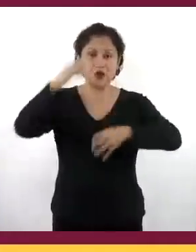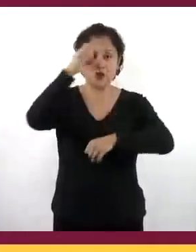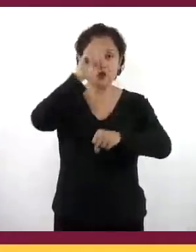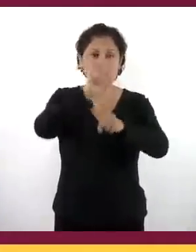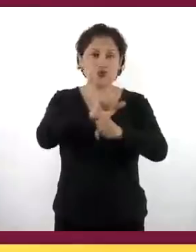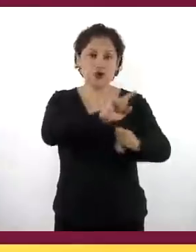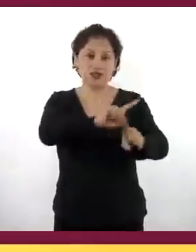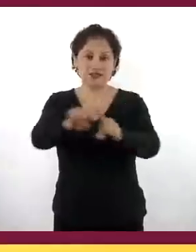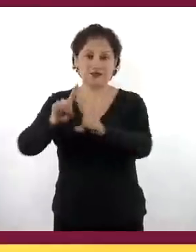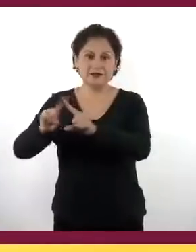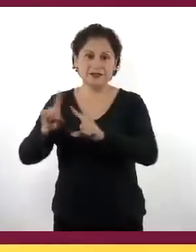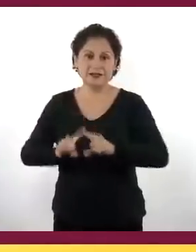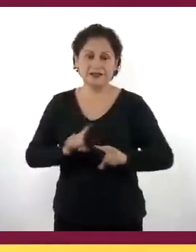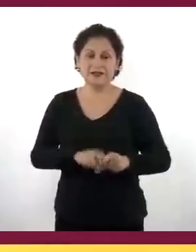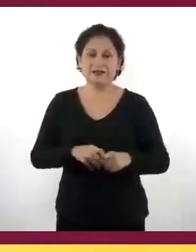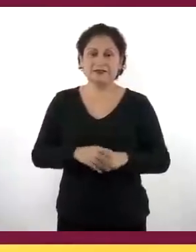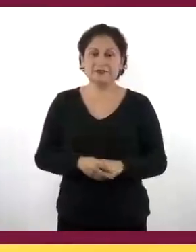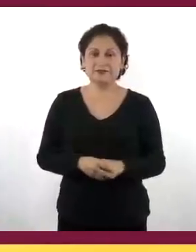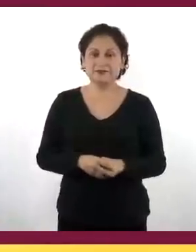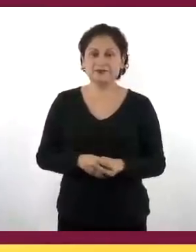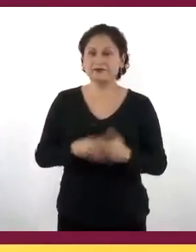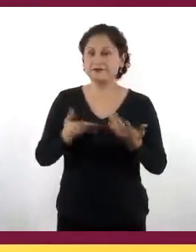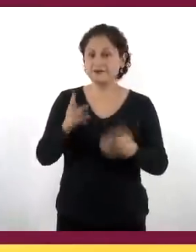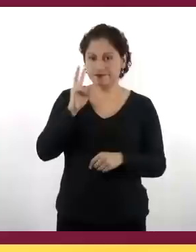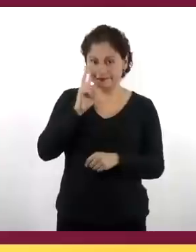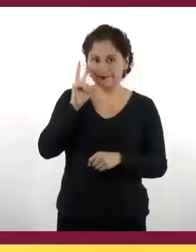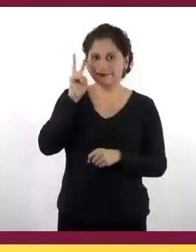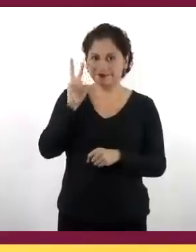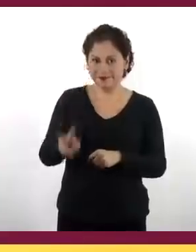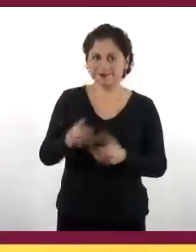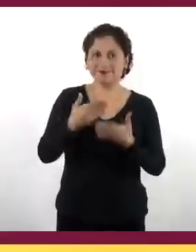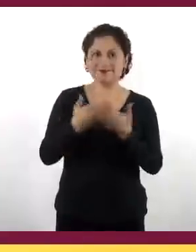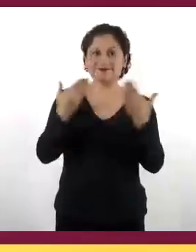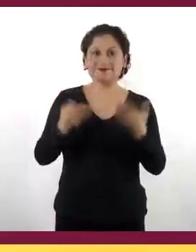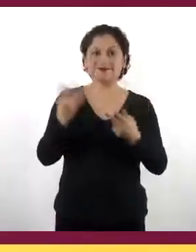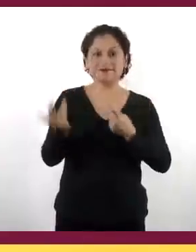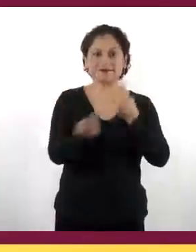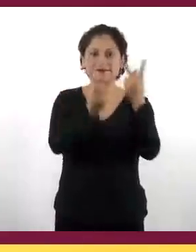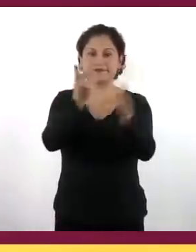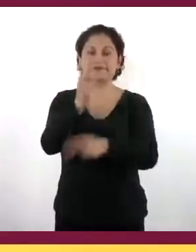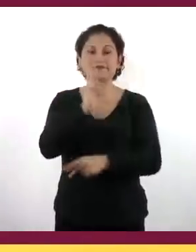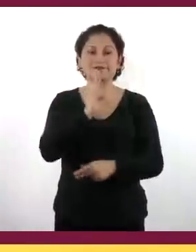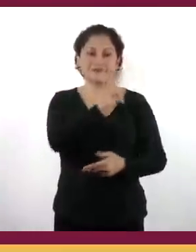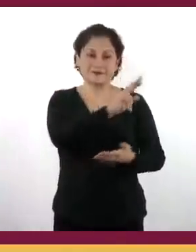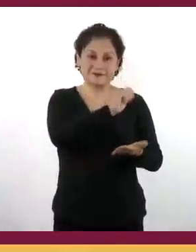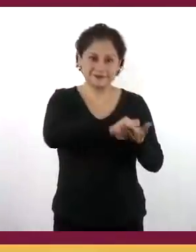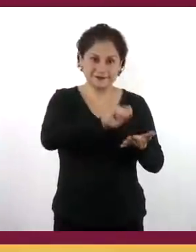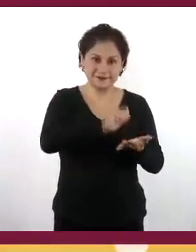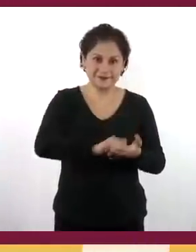culturas. Después de haber visto esta sesión, respondan las siguientes preguntas.